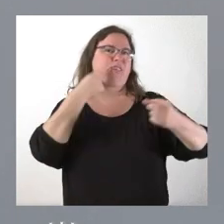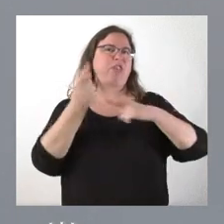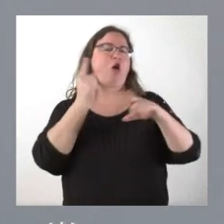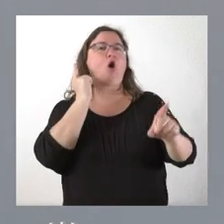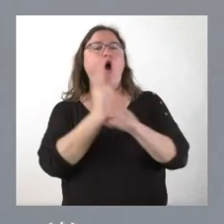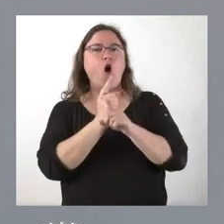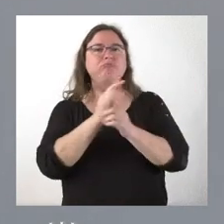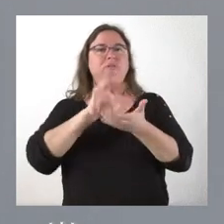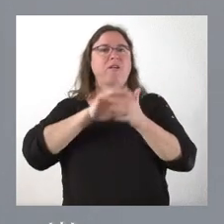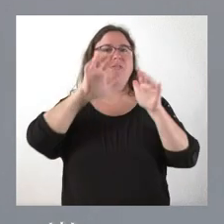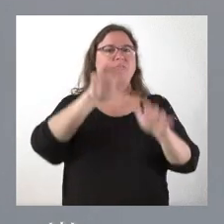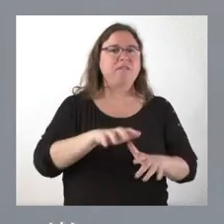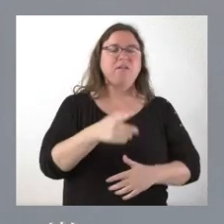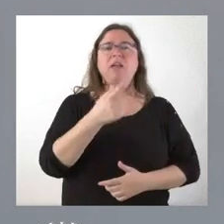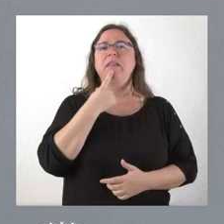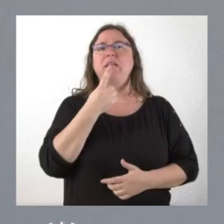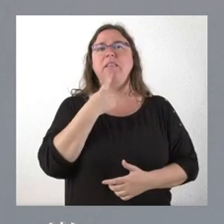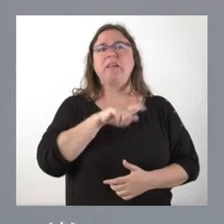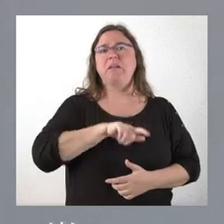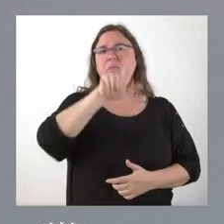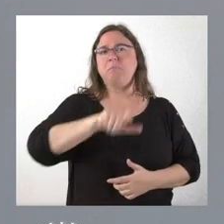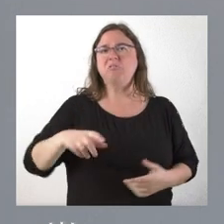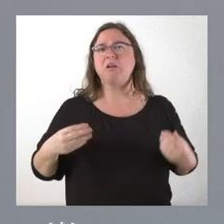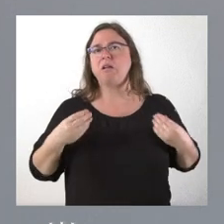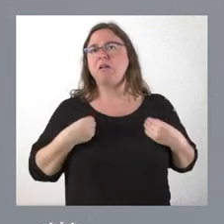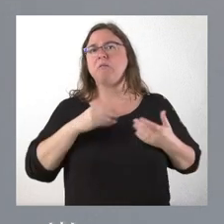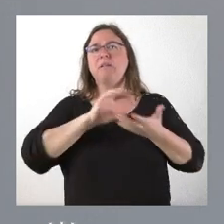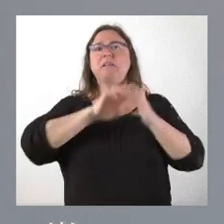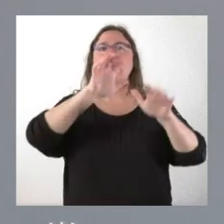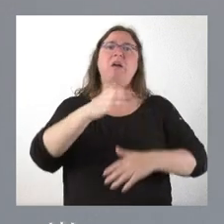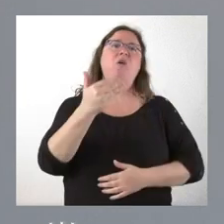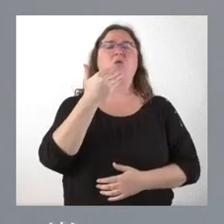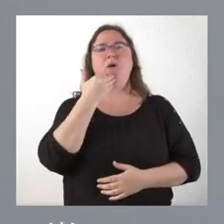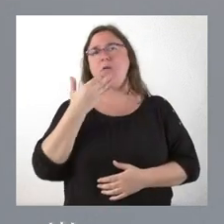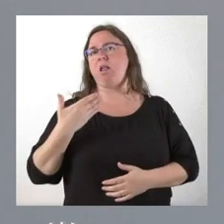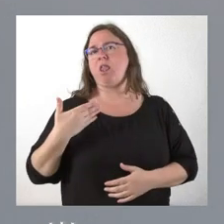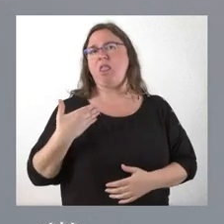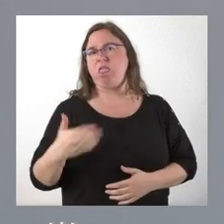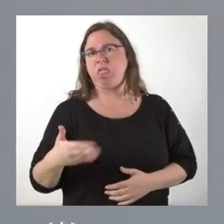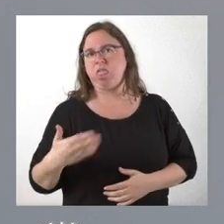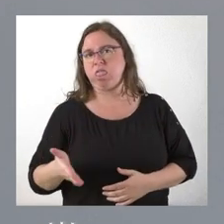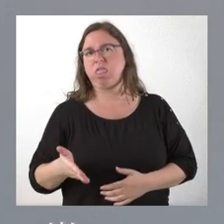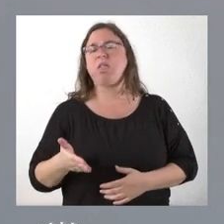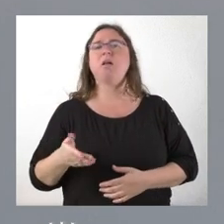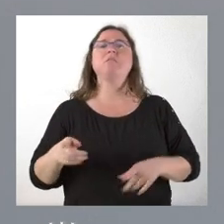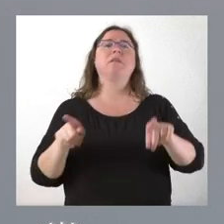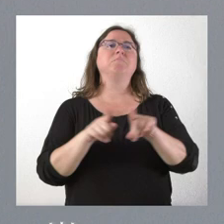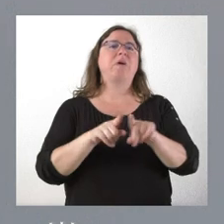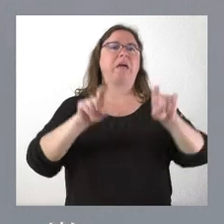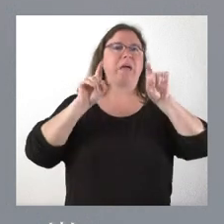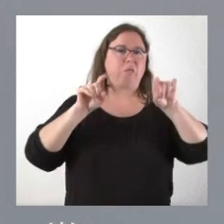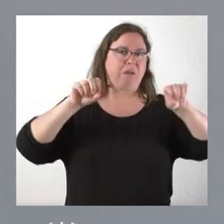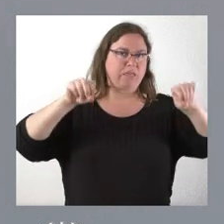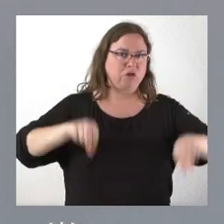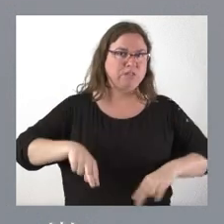y León, el situar a la gente de Castilla y León como que fuéramos ciudadanos de segunda clase, ciudadanos sin educación o sin